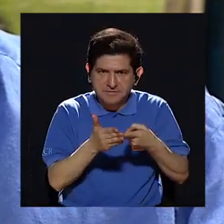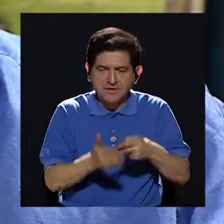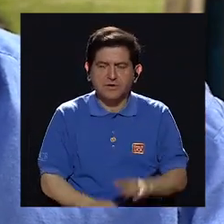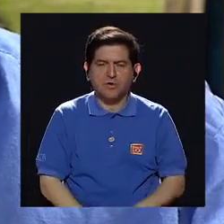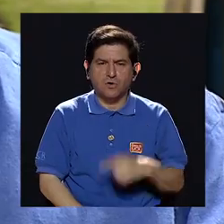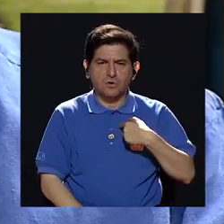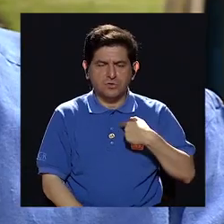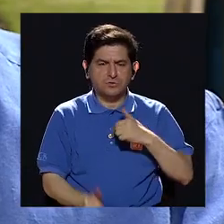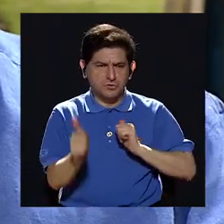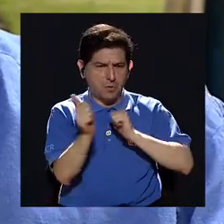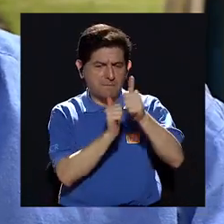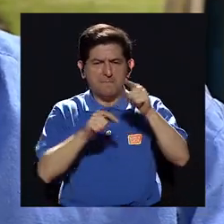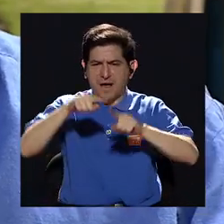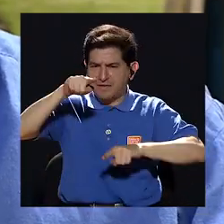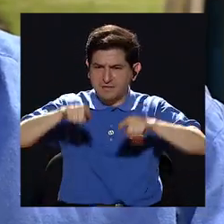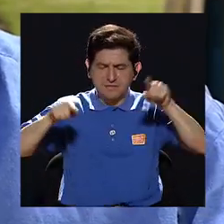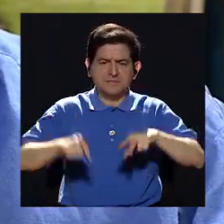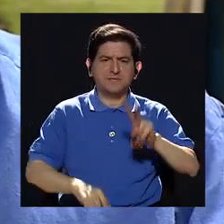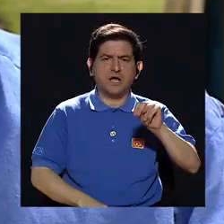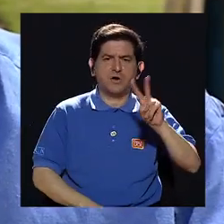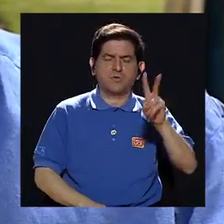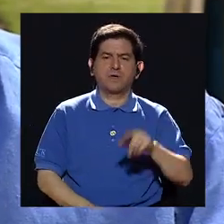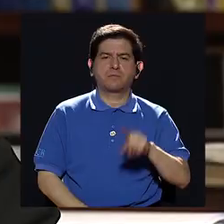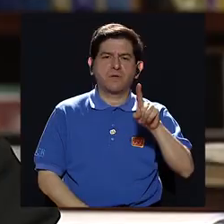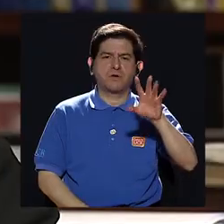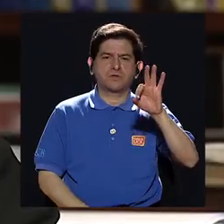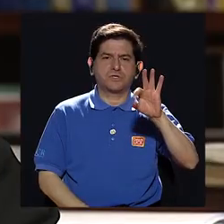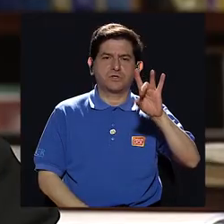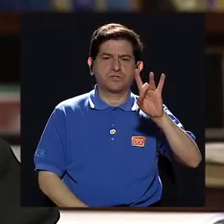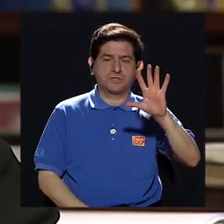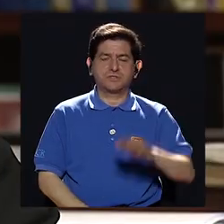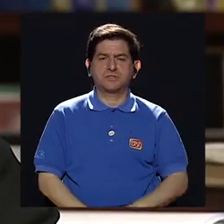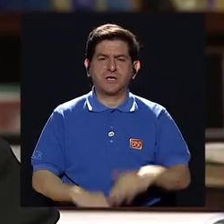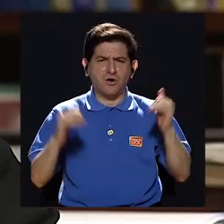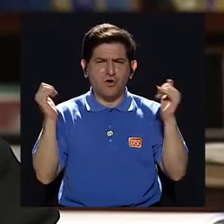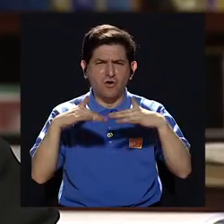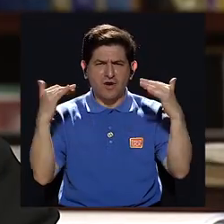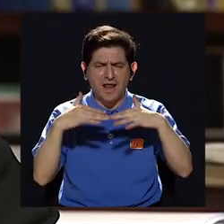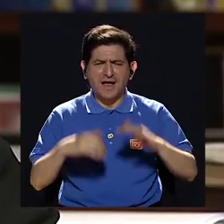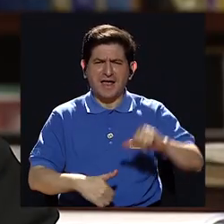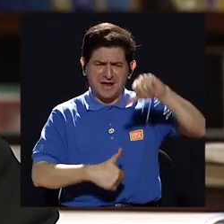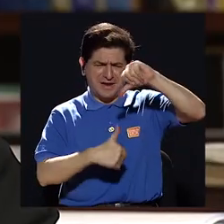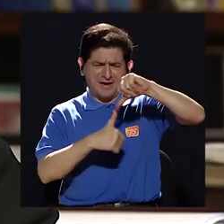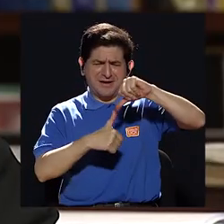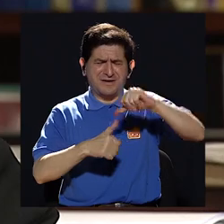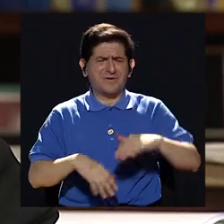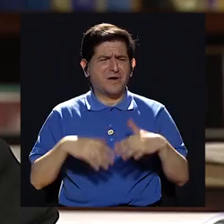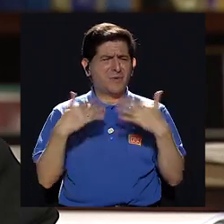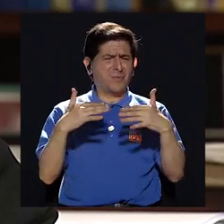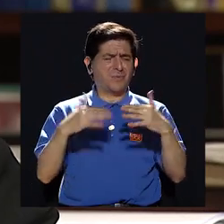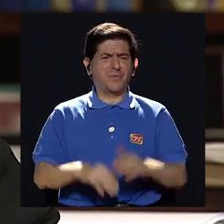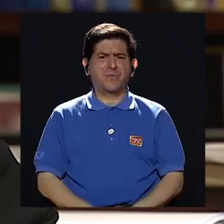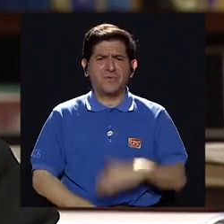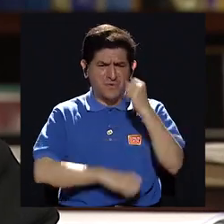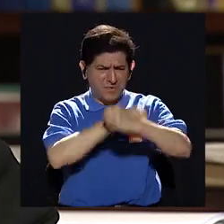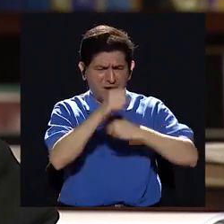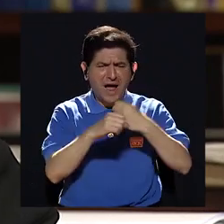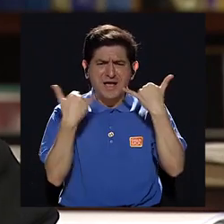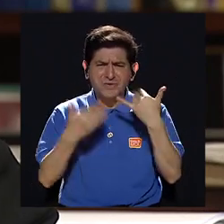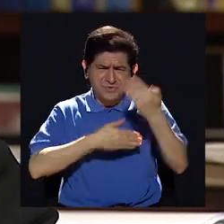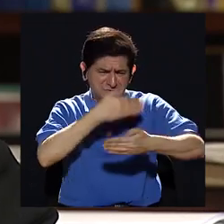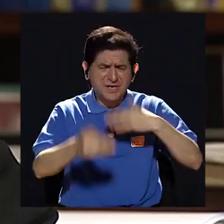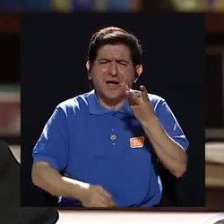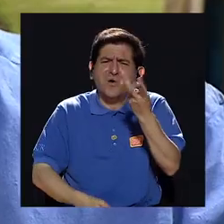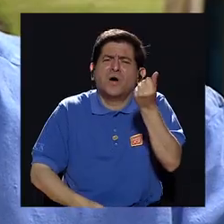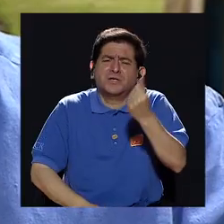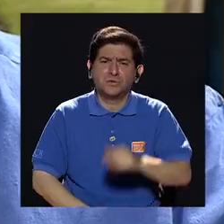superar las encuestas en noviembre del 85. La guerra en Centroamérica era clarísima. ¿Cuántos años tenía Centroamérica de estar en